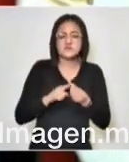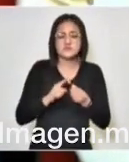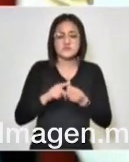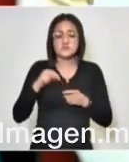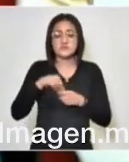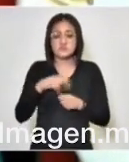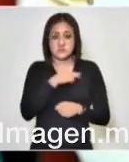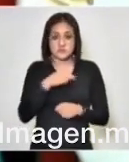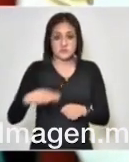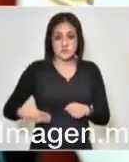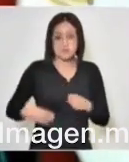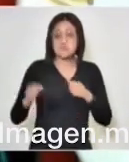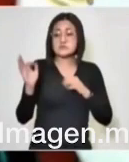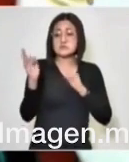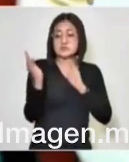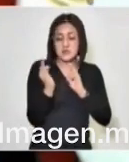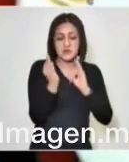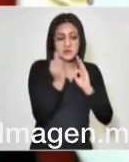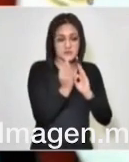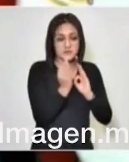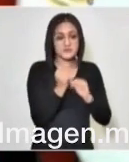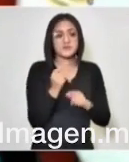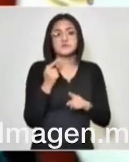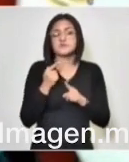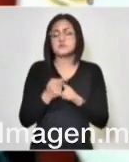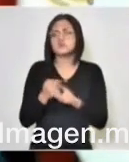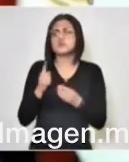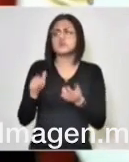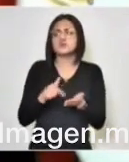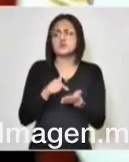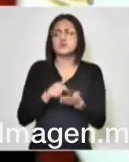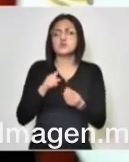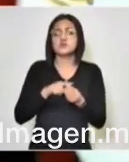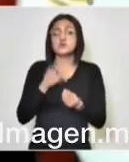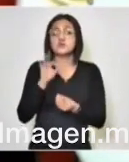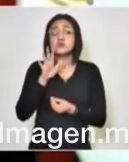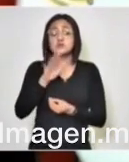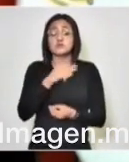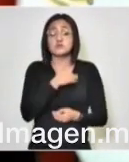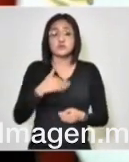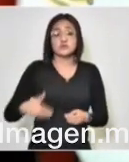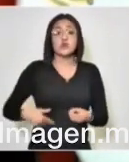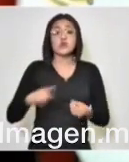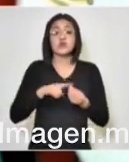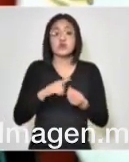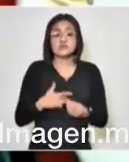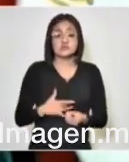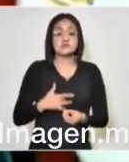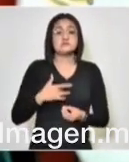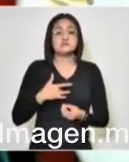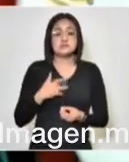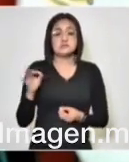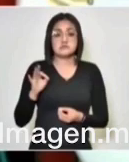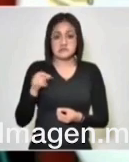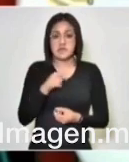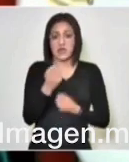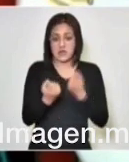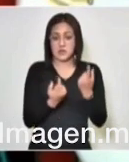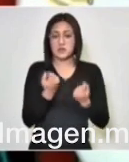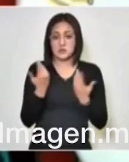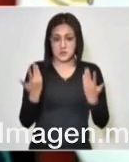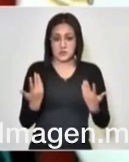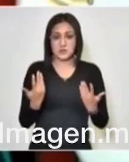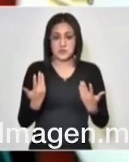los municipios donde fue sentido. Fue en 45 municipios donde pudo percibirse el movimiento